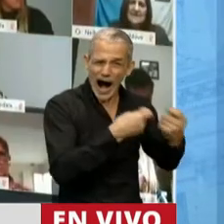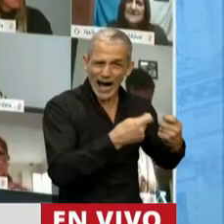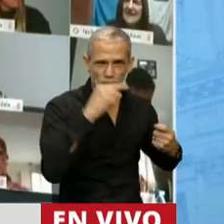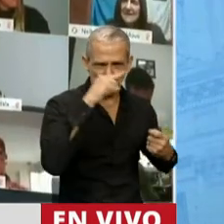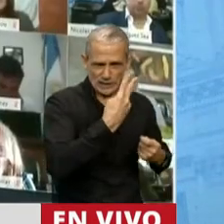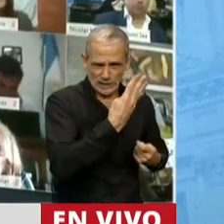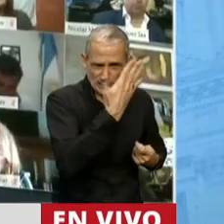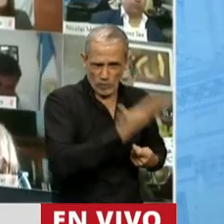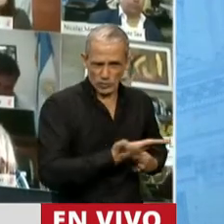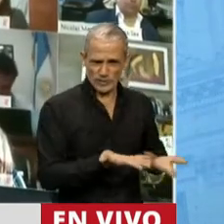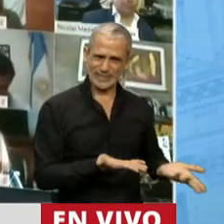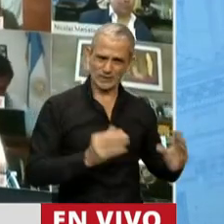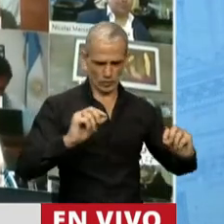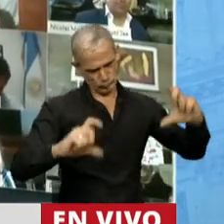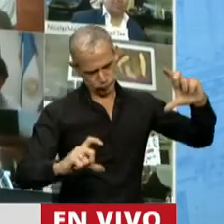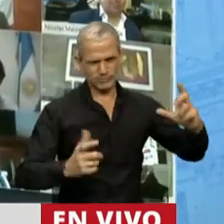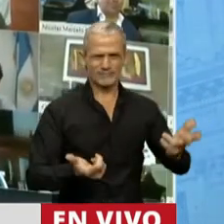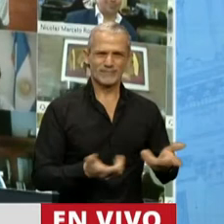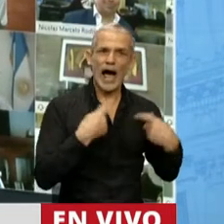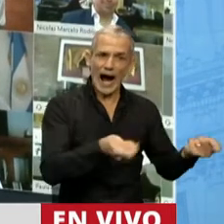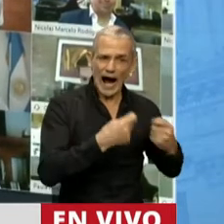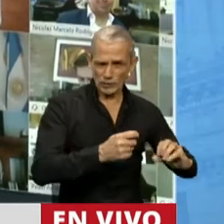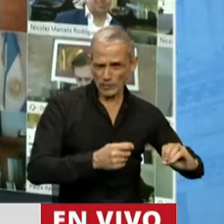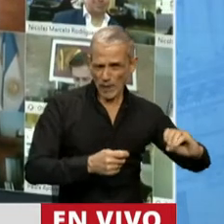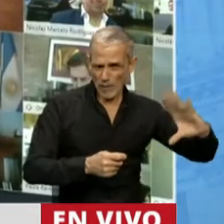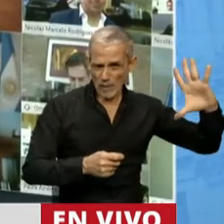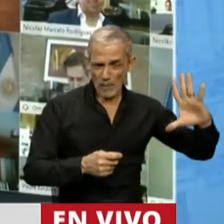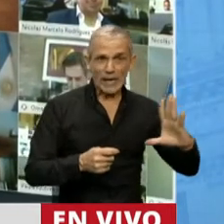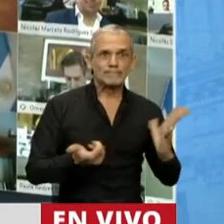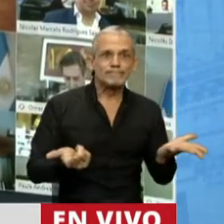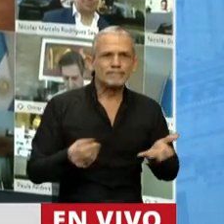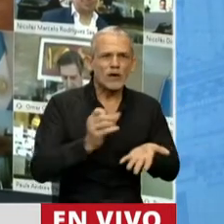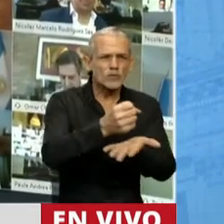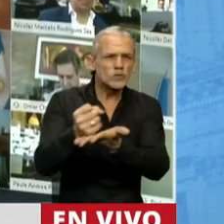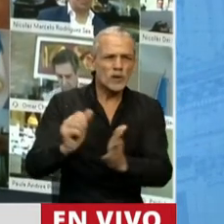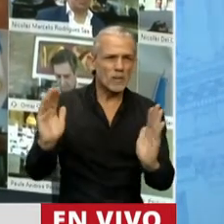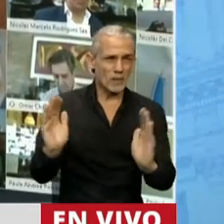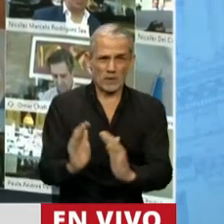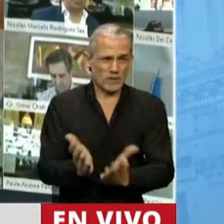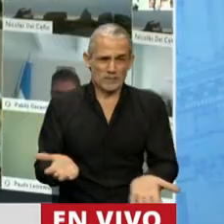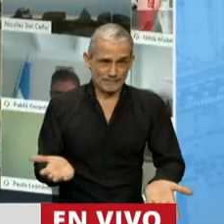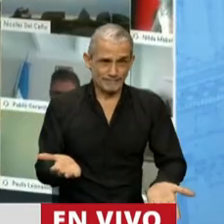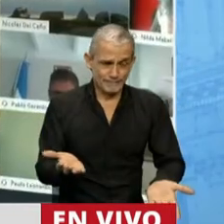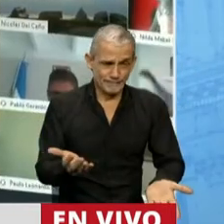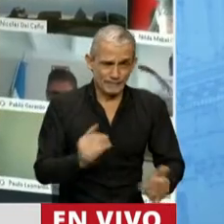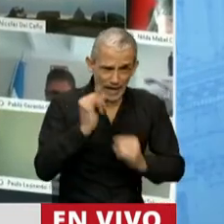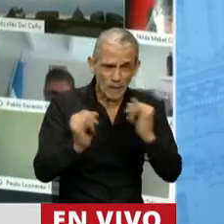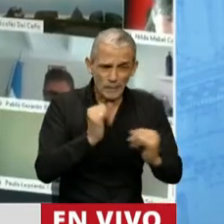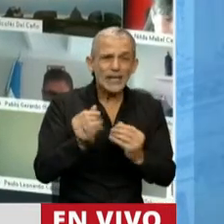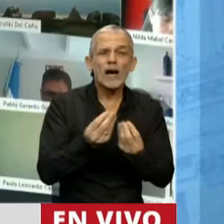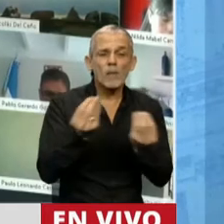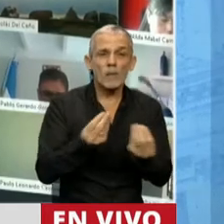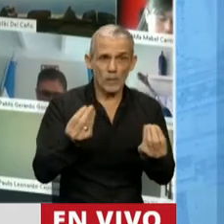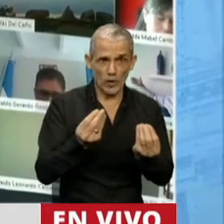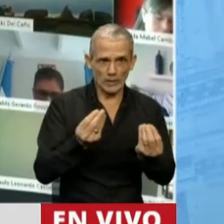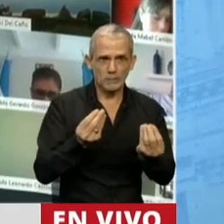3 a 1 la relación de crecimiento del gasto. Y la explicación de los discursos naturalmente tiene que ver con